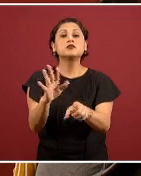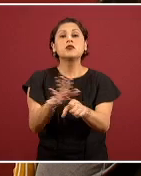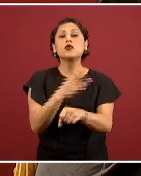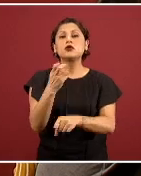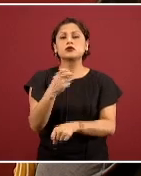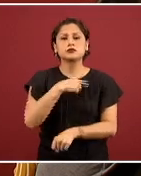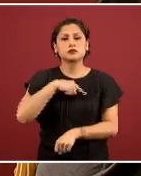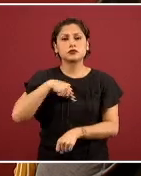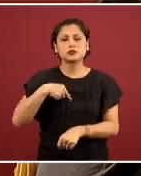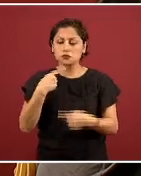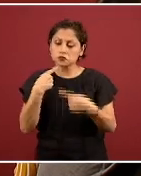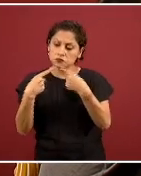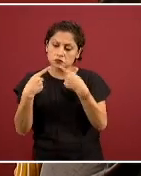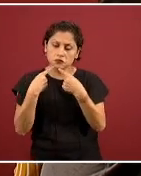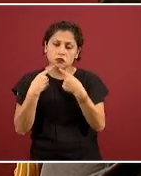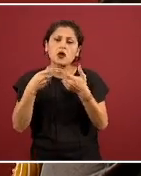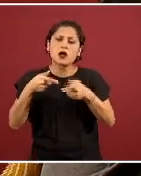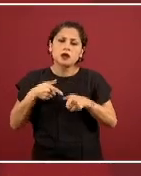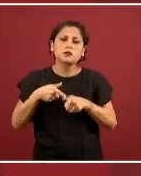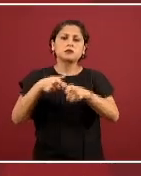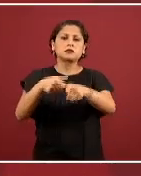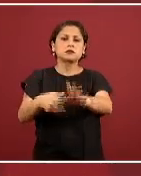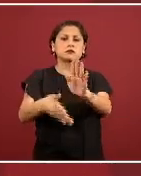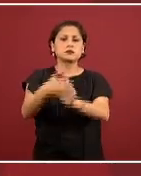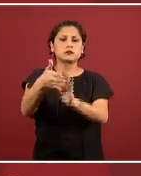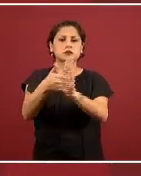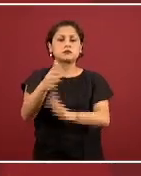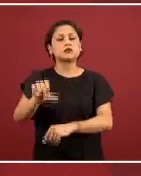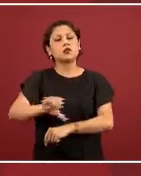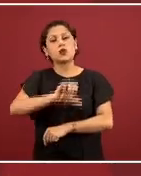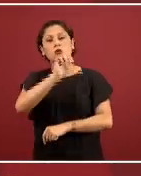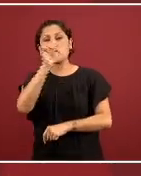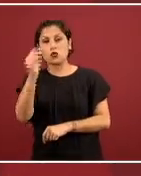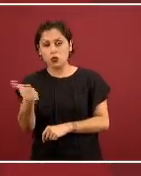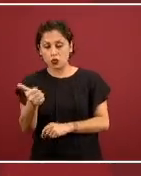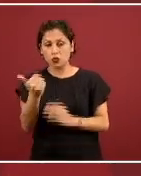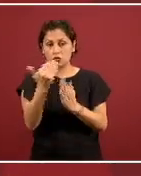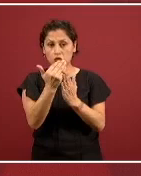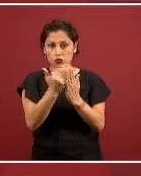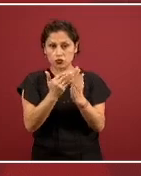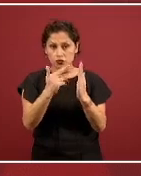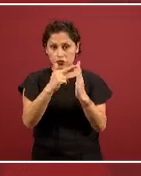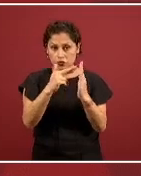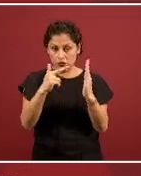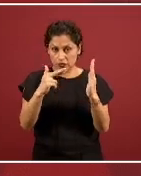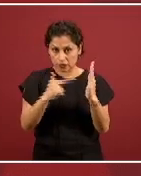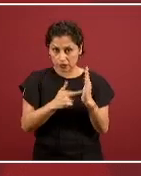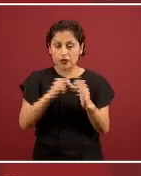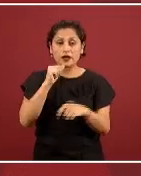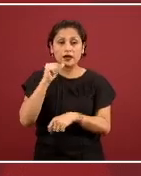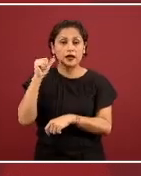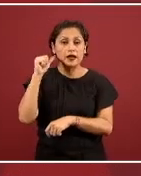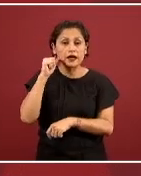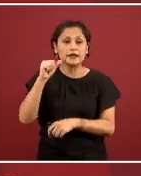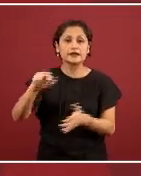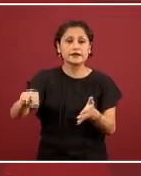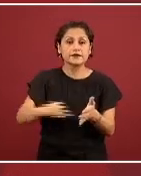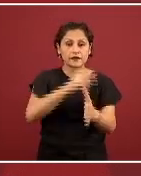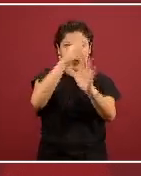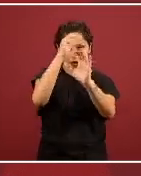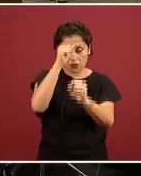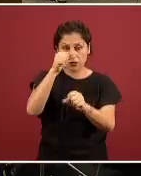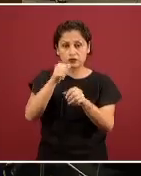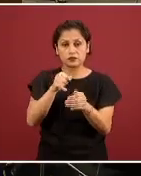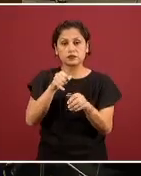mantuviera esta operación el segundo criterio y el propio lineamiento publicado en el acuerdo ayer a estas horas indica